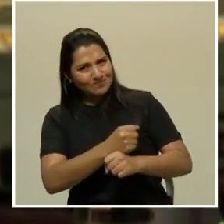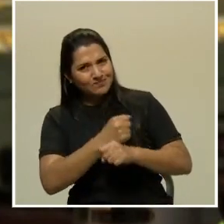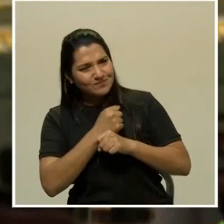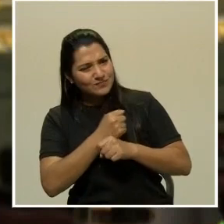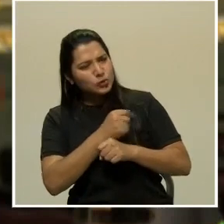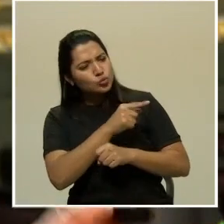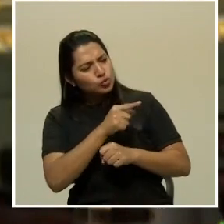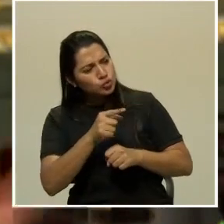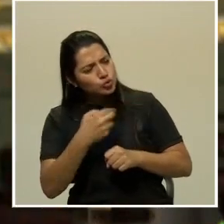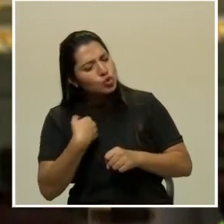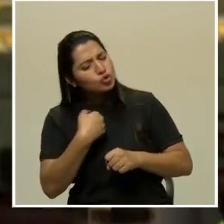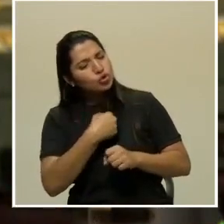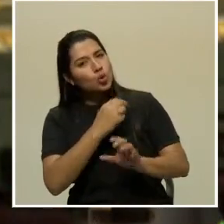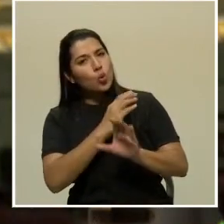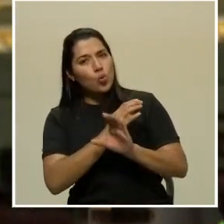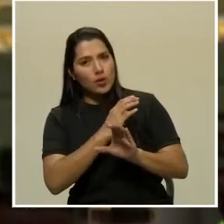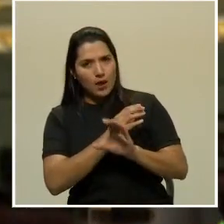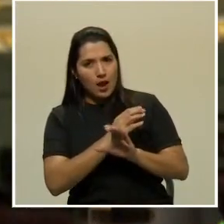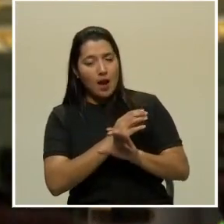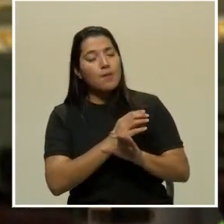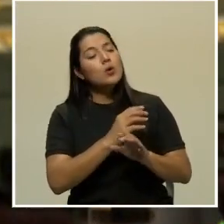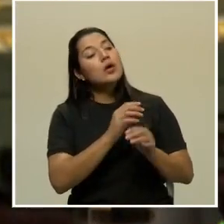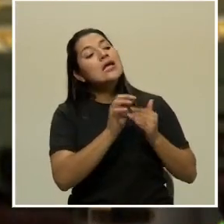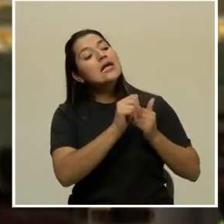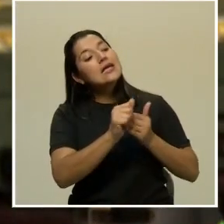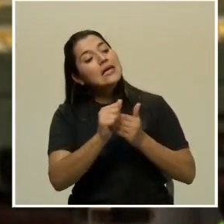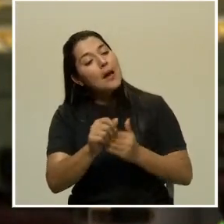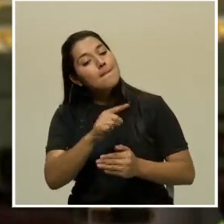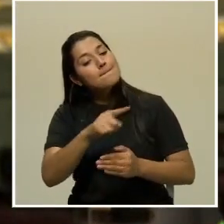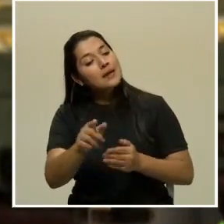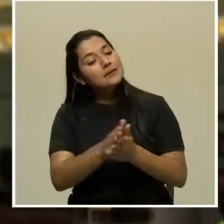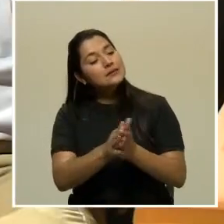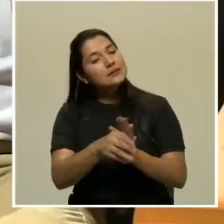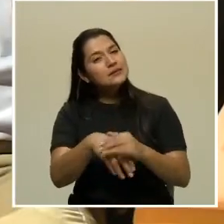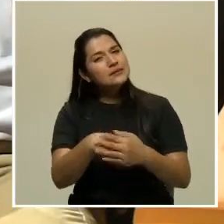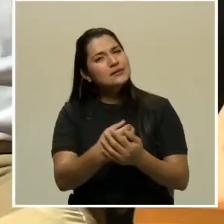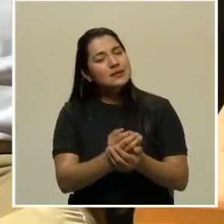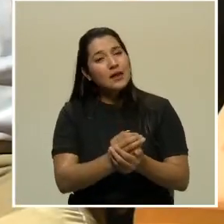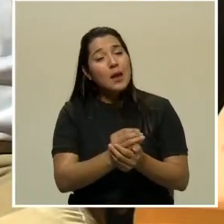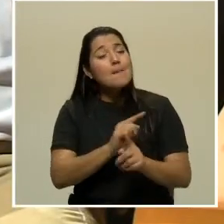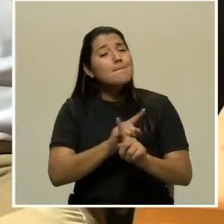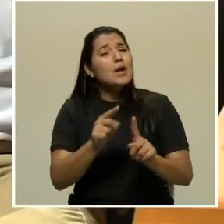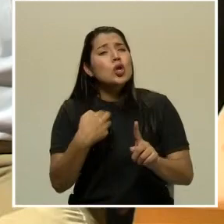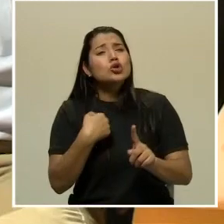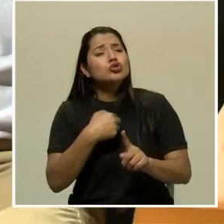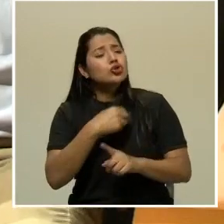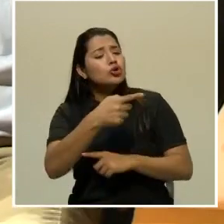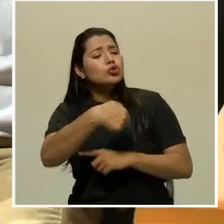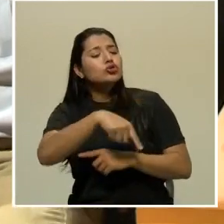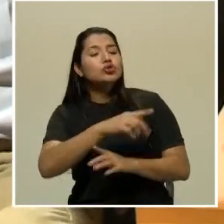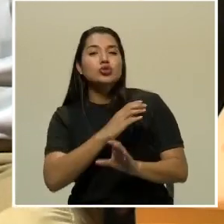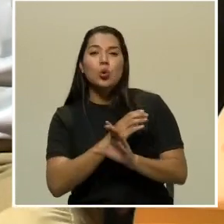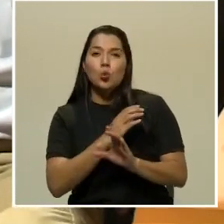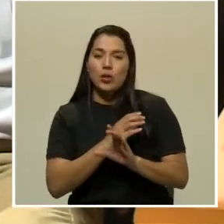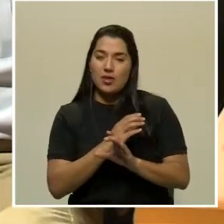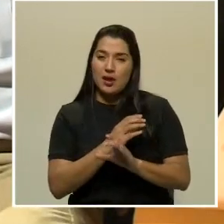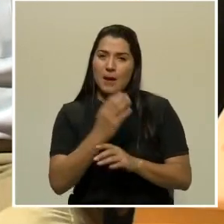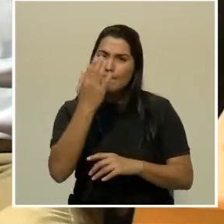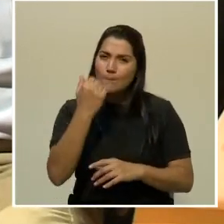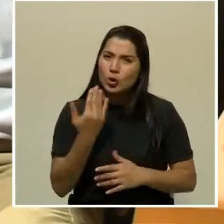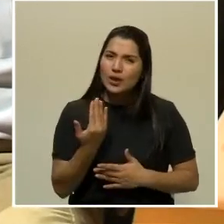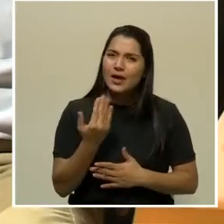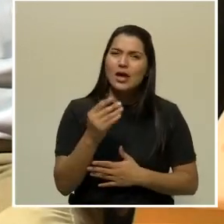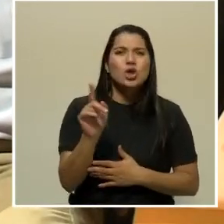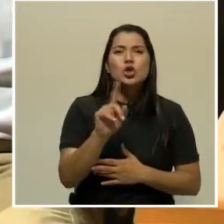entonces sí guiarlos, tienen que lavarse las manos, tienen que seguir, pero los vamos a cuidar porque esto no se trata de que usted